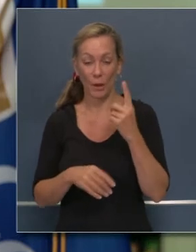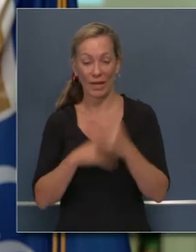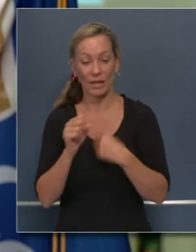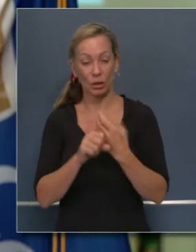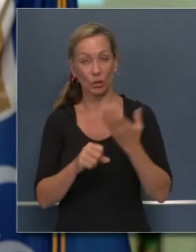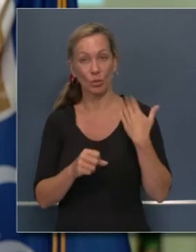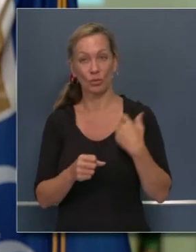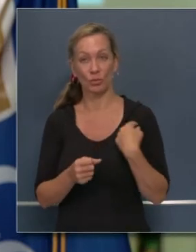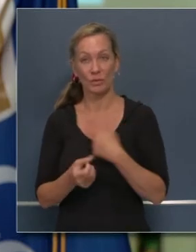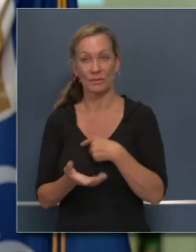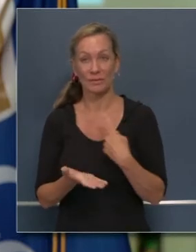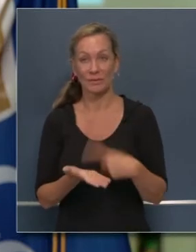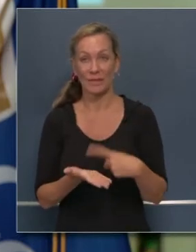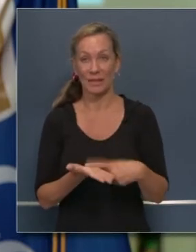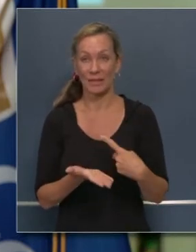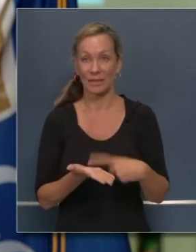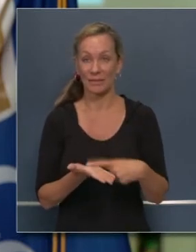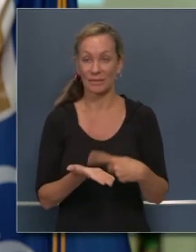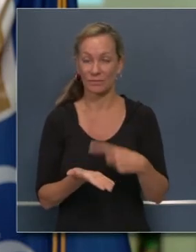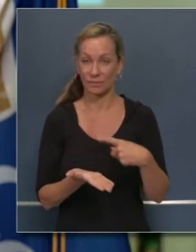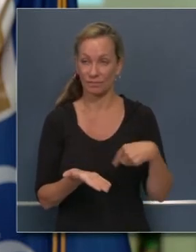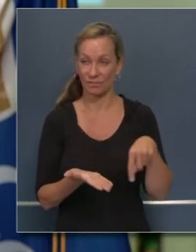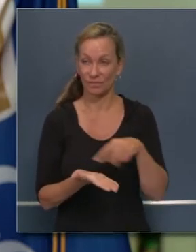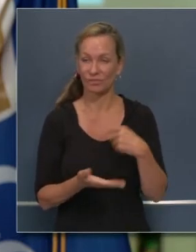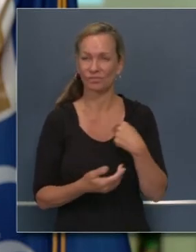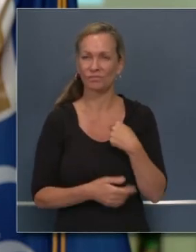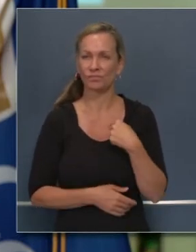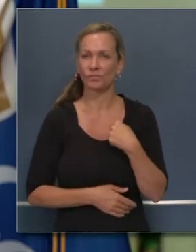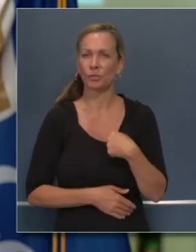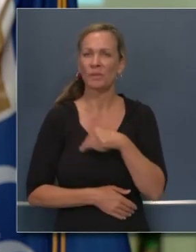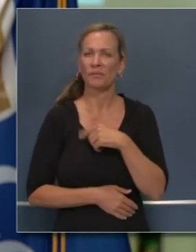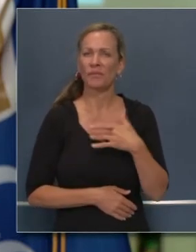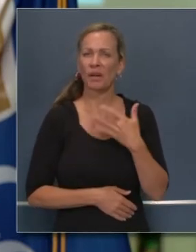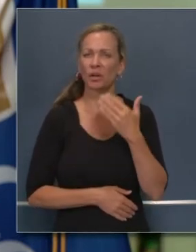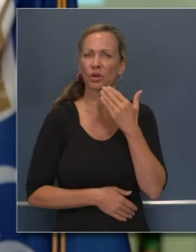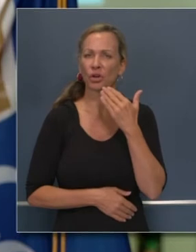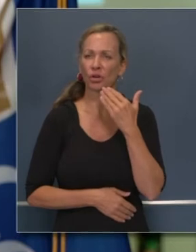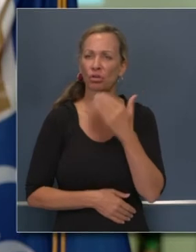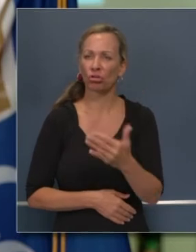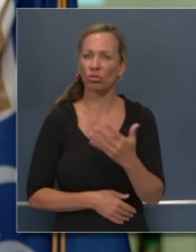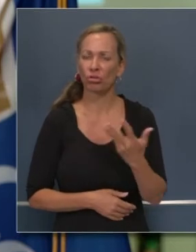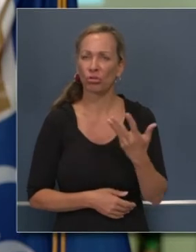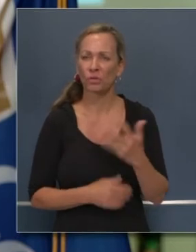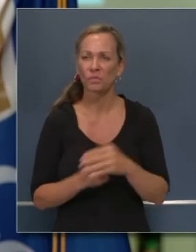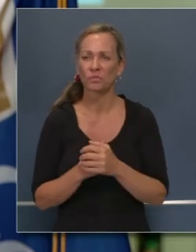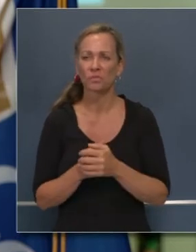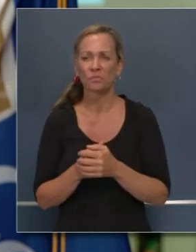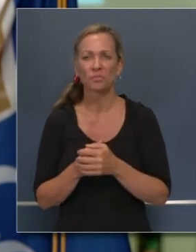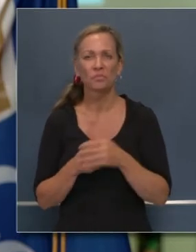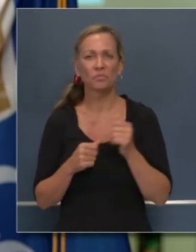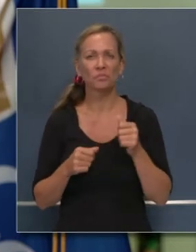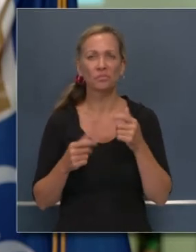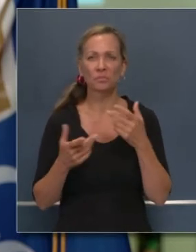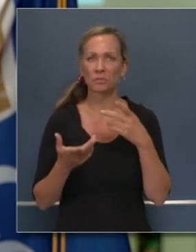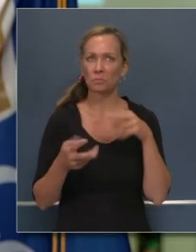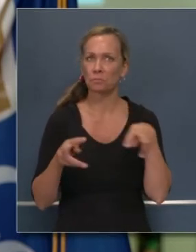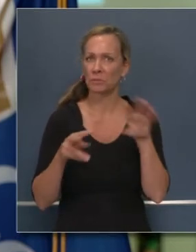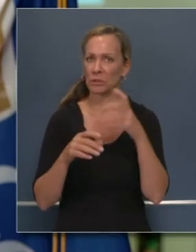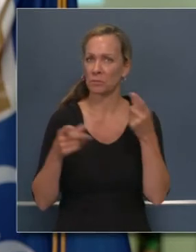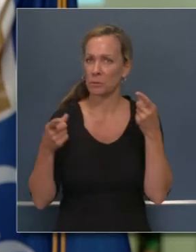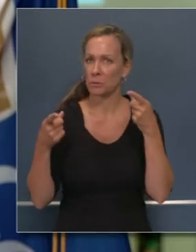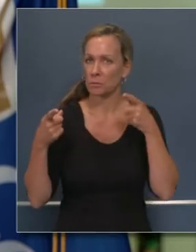conversaciones, el año pasado lo hice, porque yo creía que había una oportunidad para encontrar algo en común